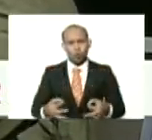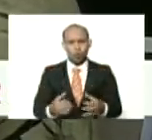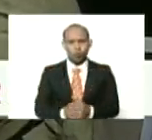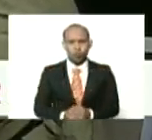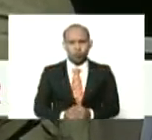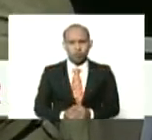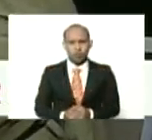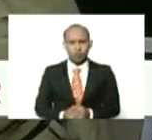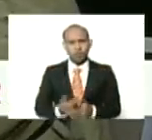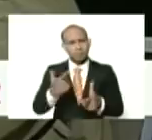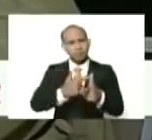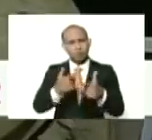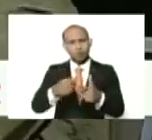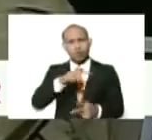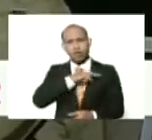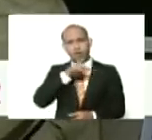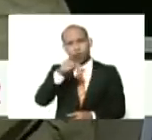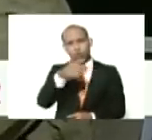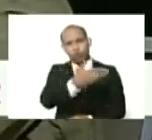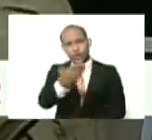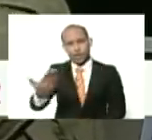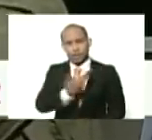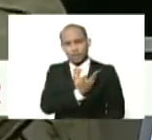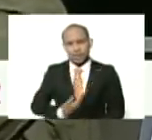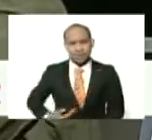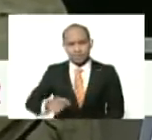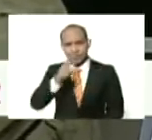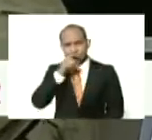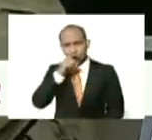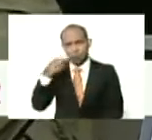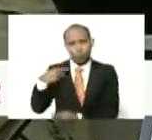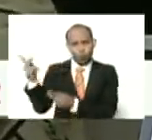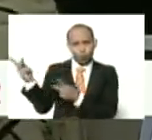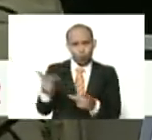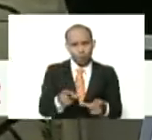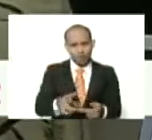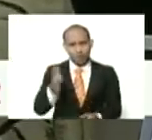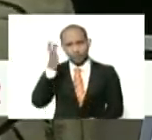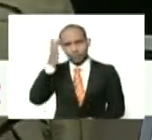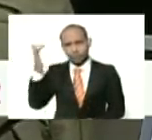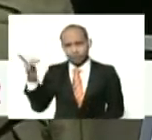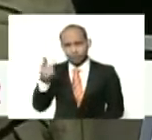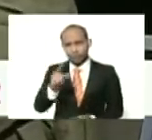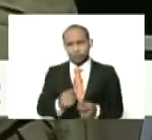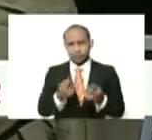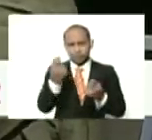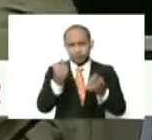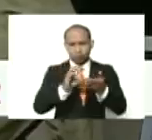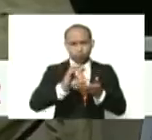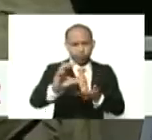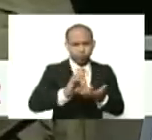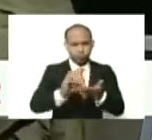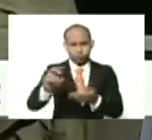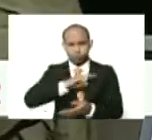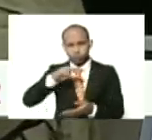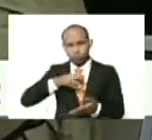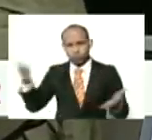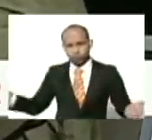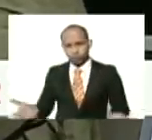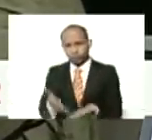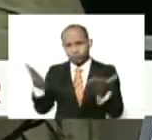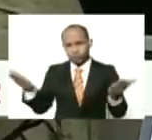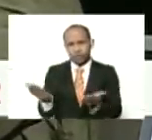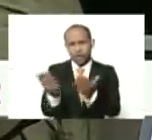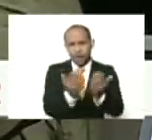por eso, cuando usted, nos invita, en este, en esta iniciativa, y en estos recursos, a impulsar, el estudio del